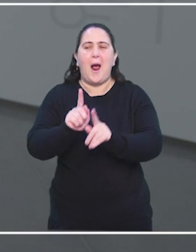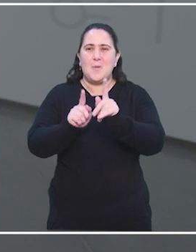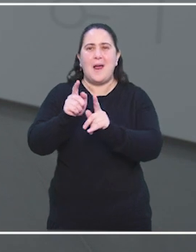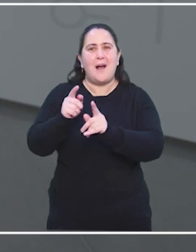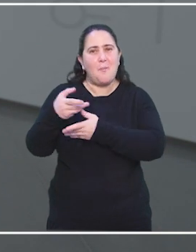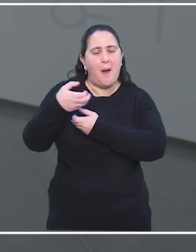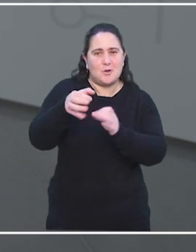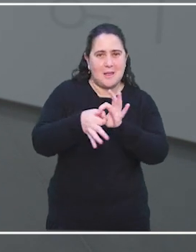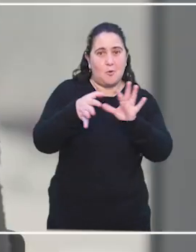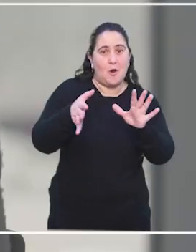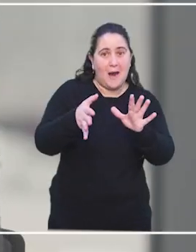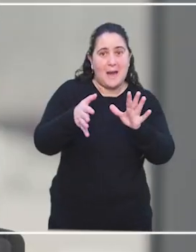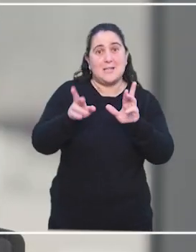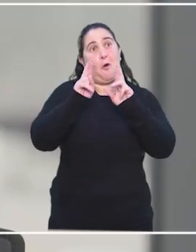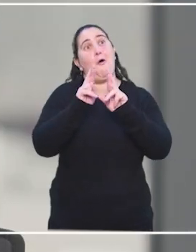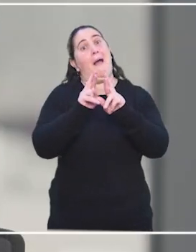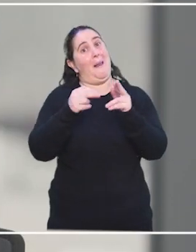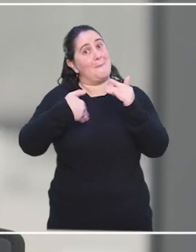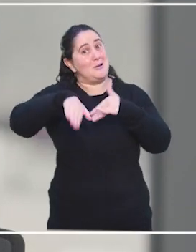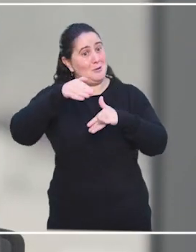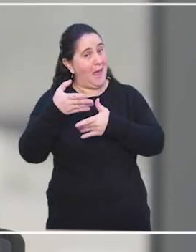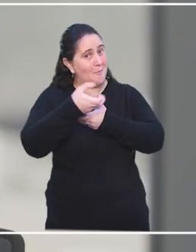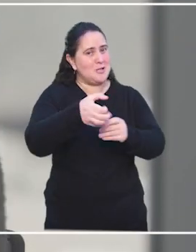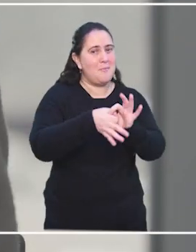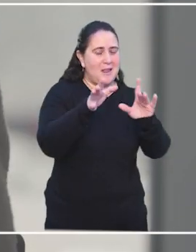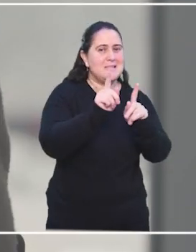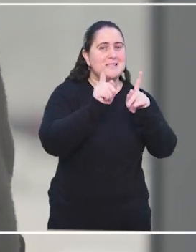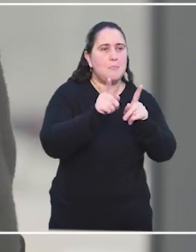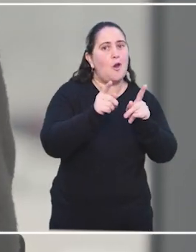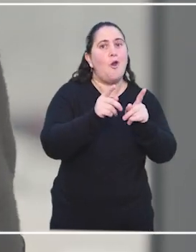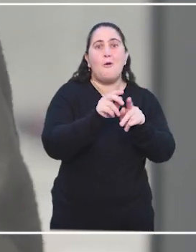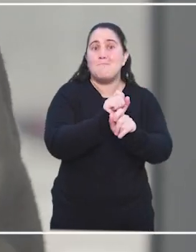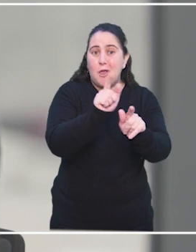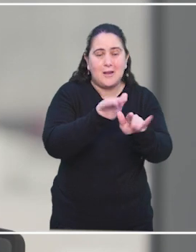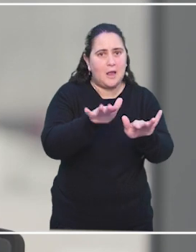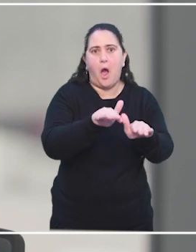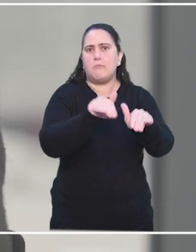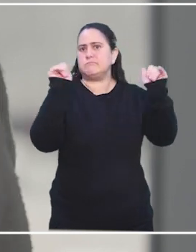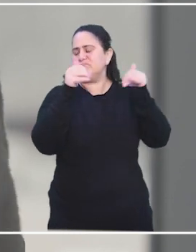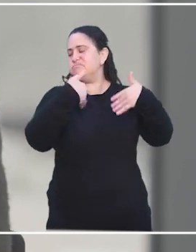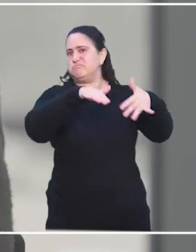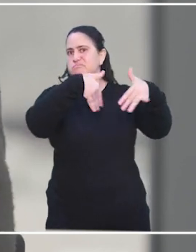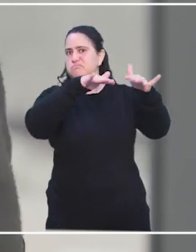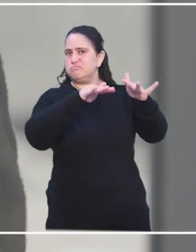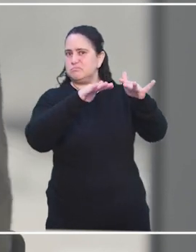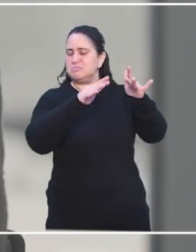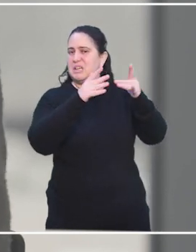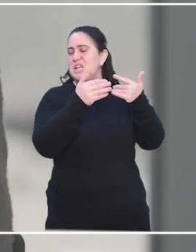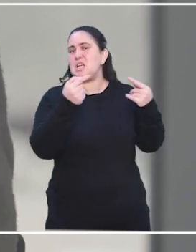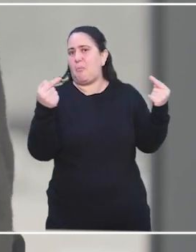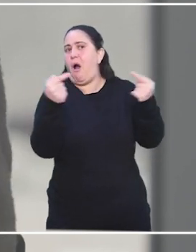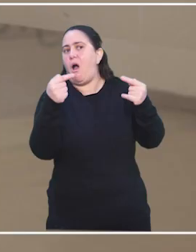democracia, que ojalá que sea la mayoría de la población, que se retiren de esos espacios y que lo dejen a ese discurso